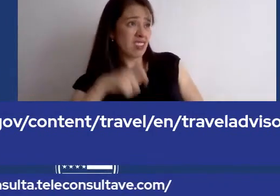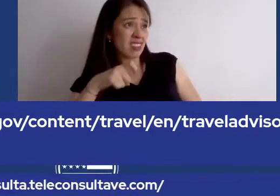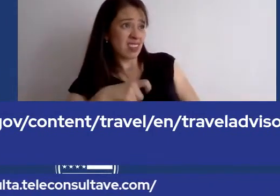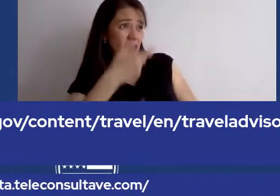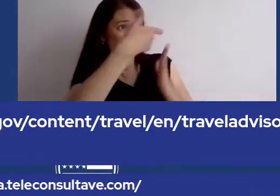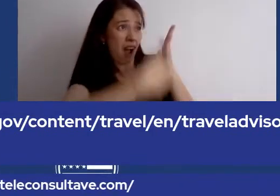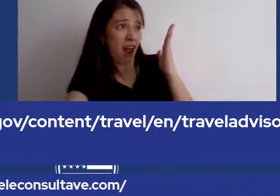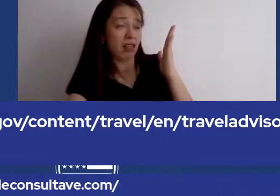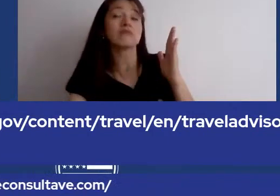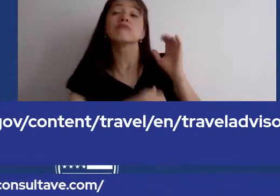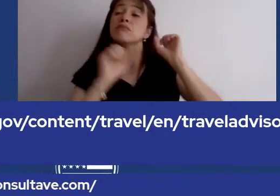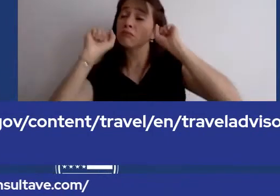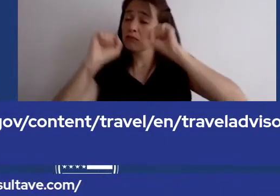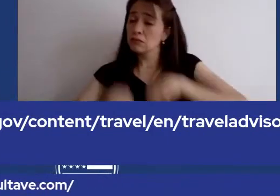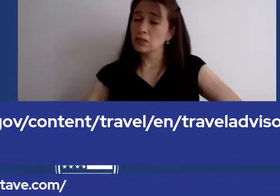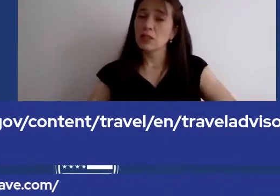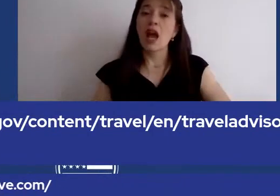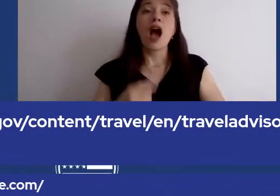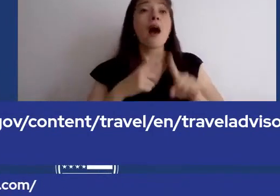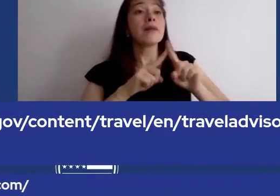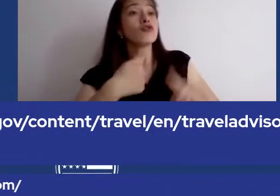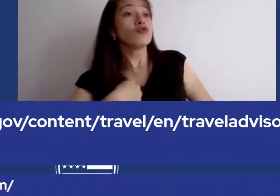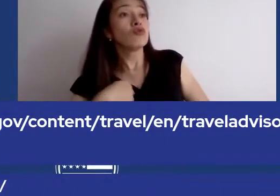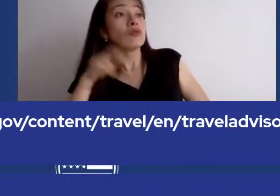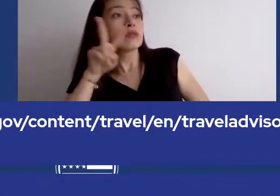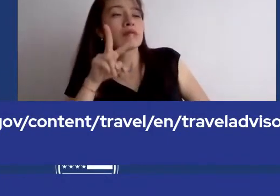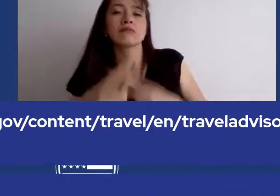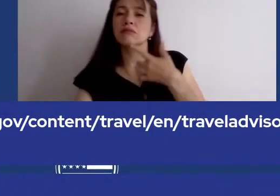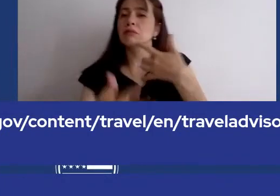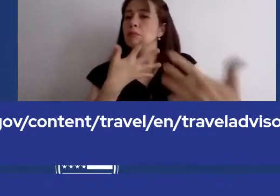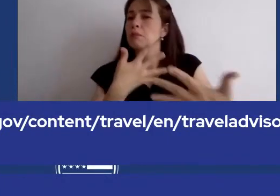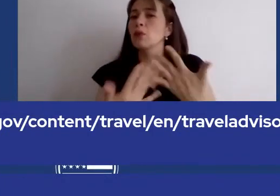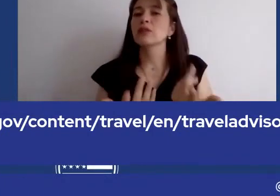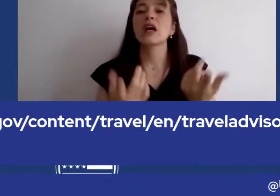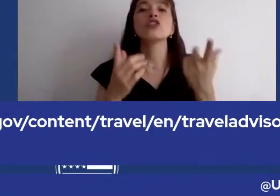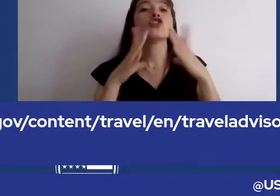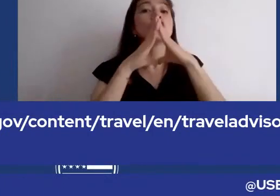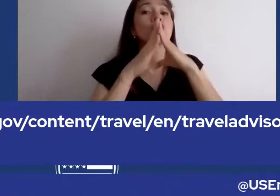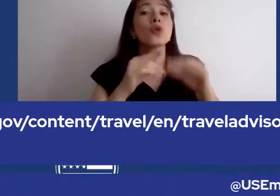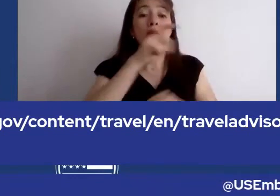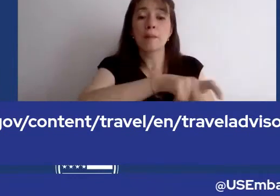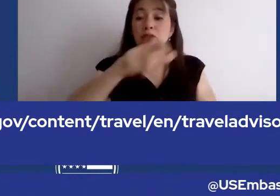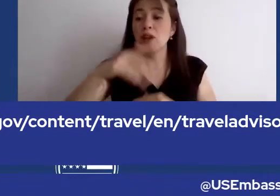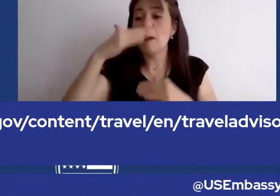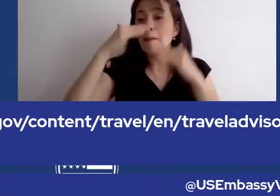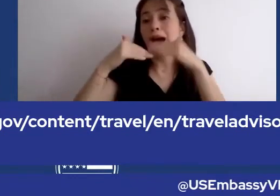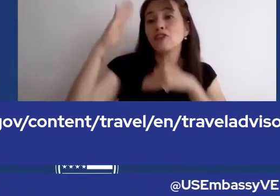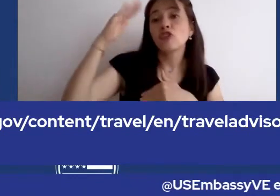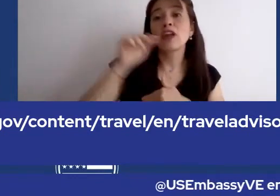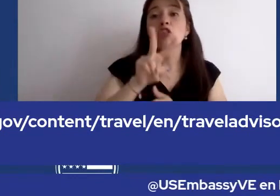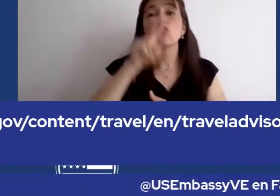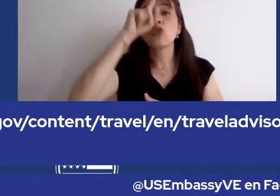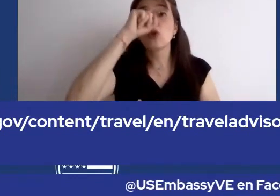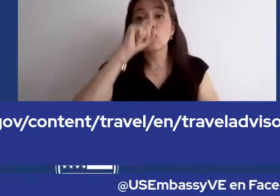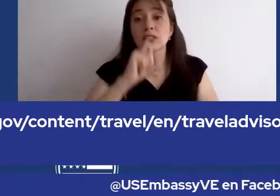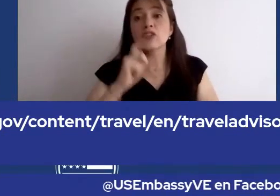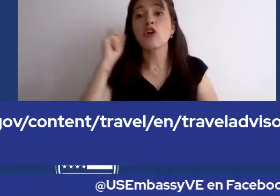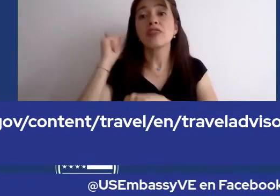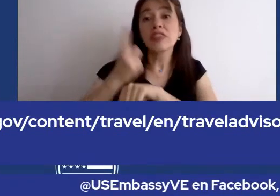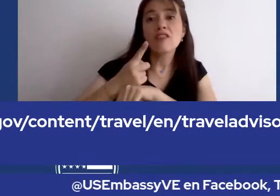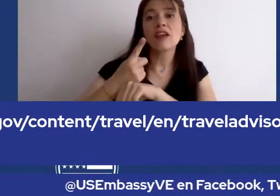visa tiene una tarjeta verde etcétera todos los pasajeros mayores de dos años de edad tienen tiene que